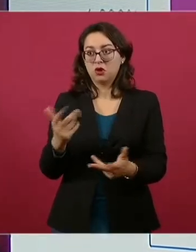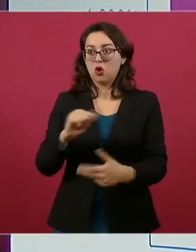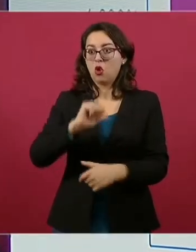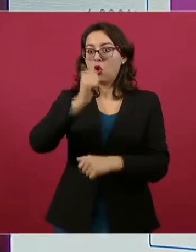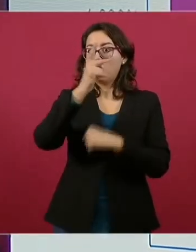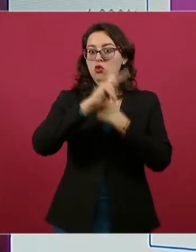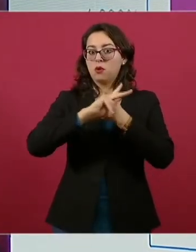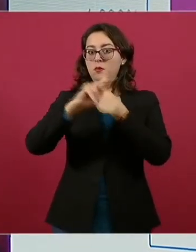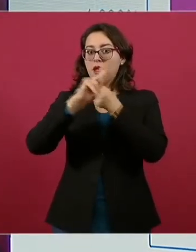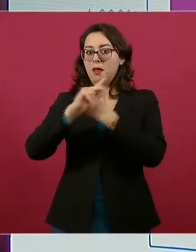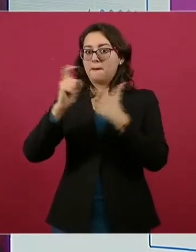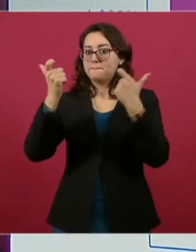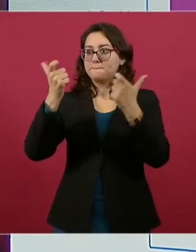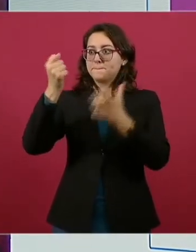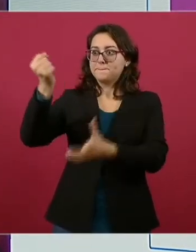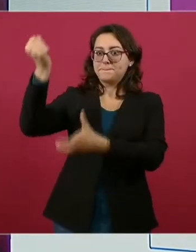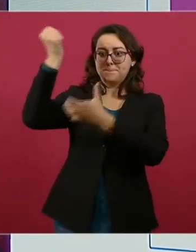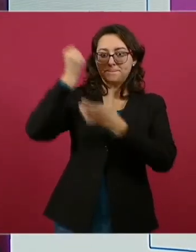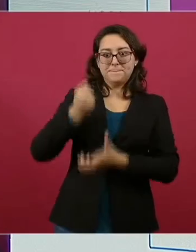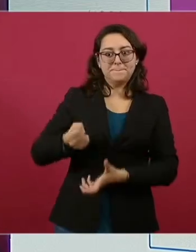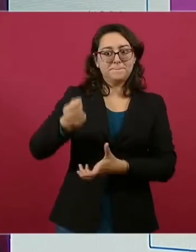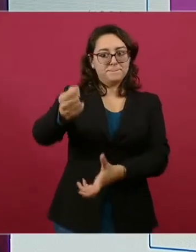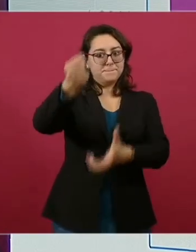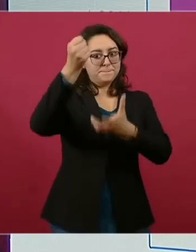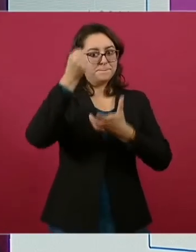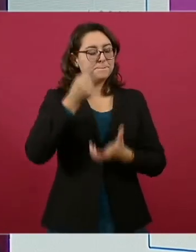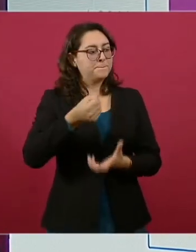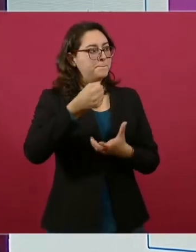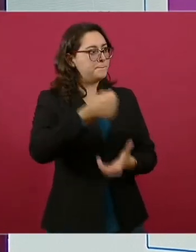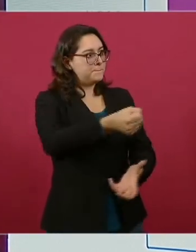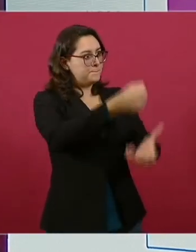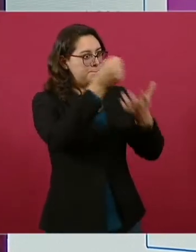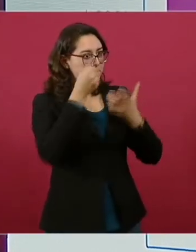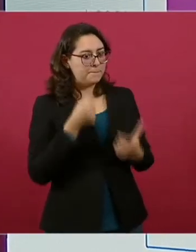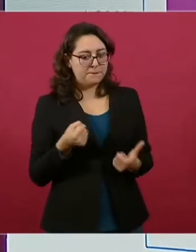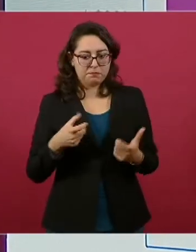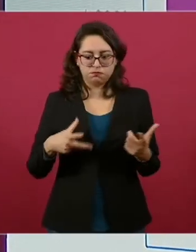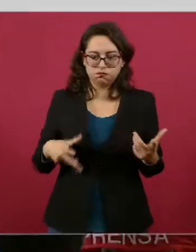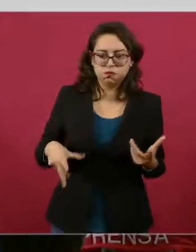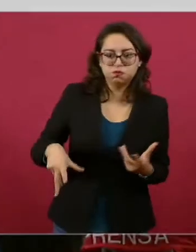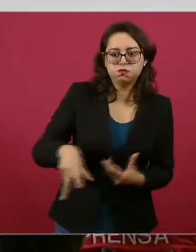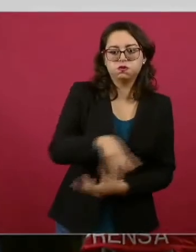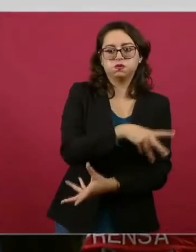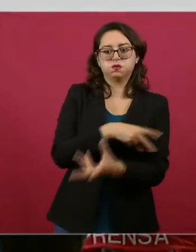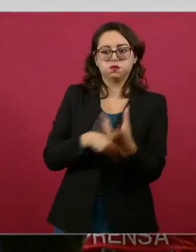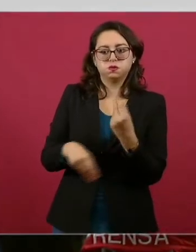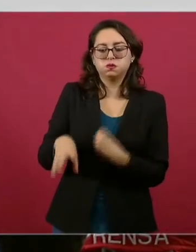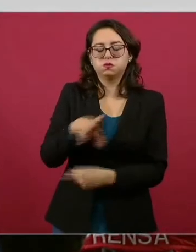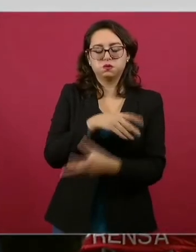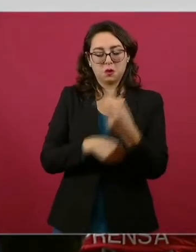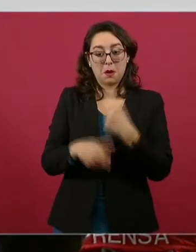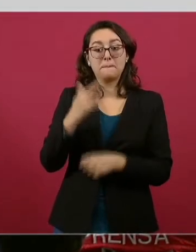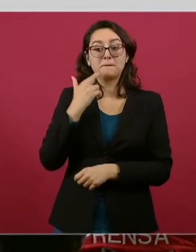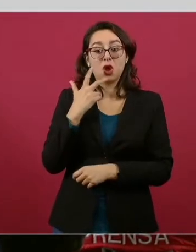públicas, que iban a tener más presupuesto, más dinero.